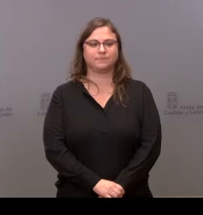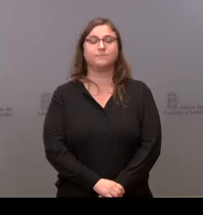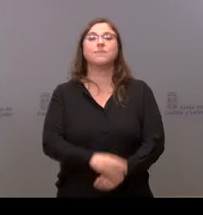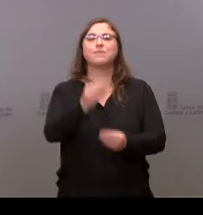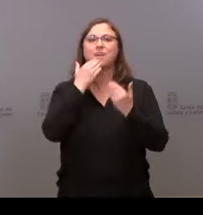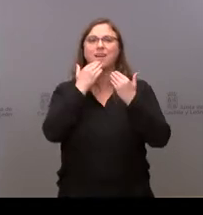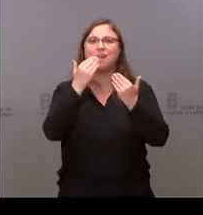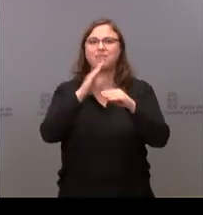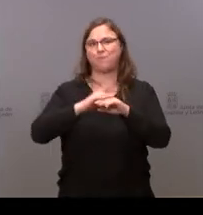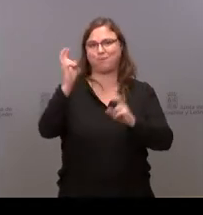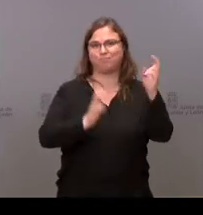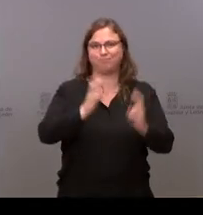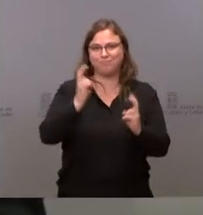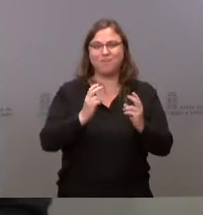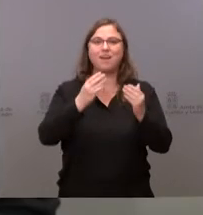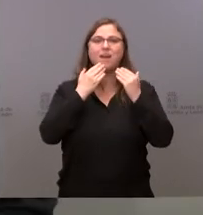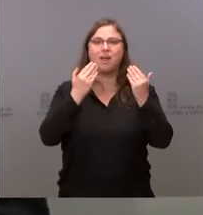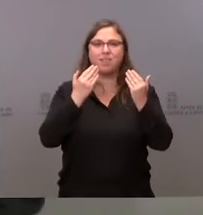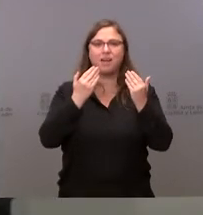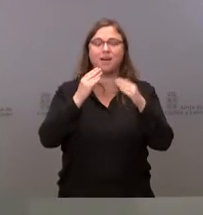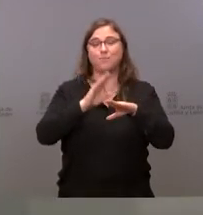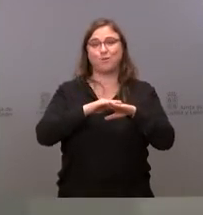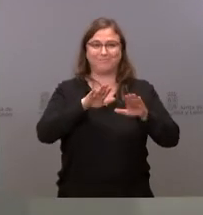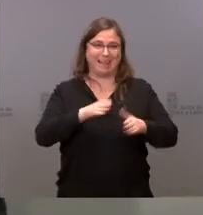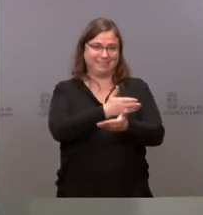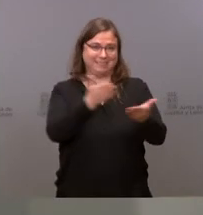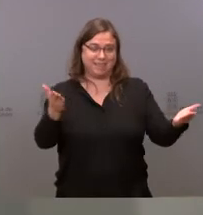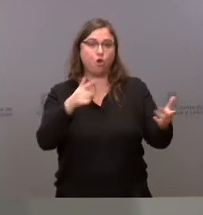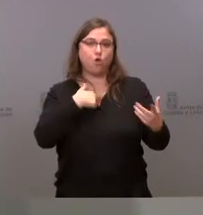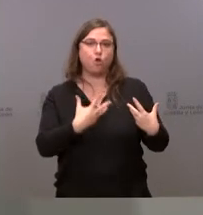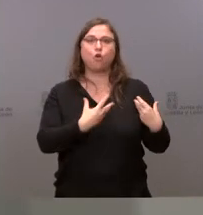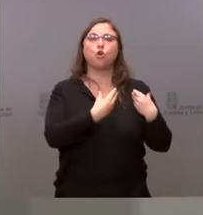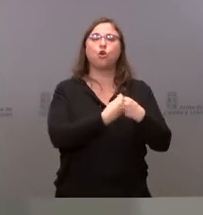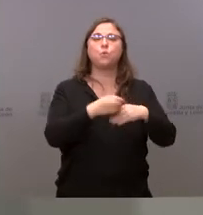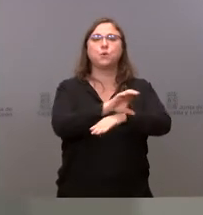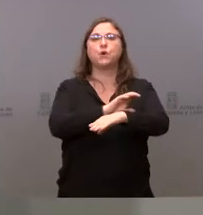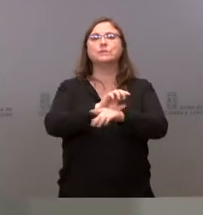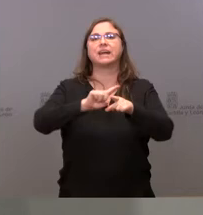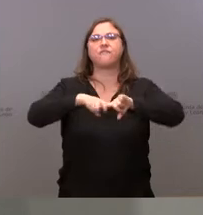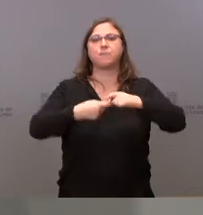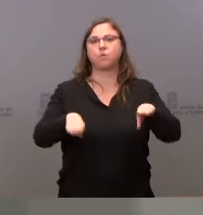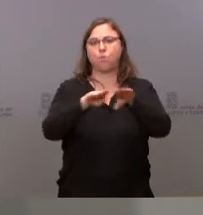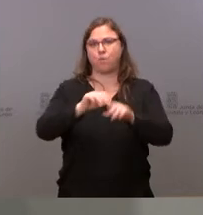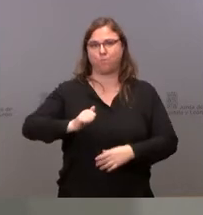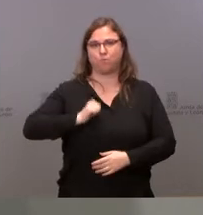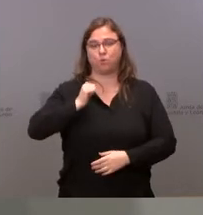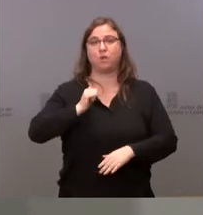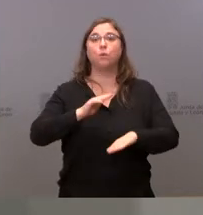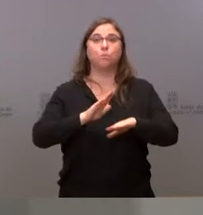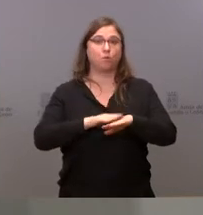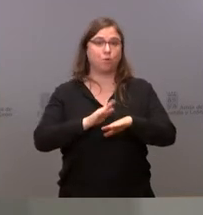Muchísimas gracias por su presencia y gracias por estar aquí. Me acompaña hoy la consejera de Familia, igual dado oportunidades, porque